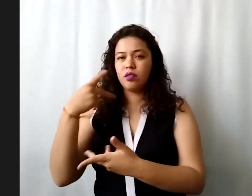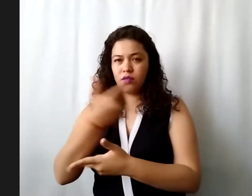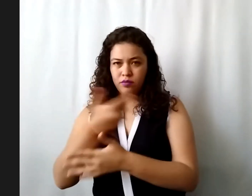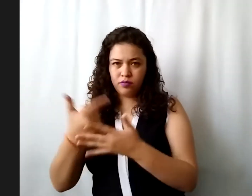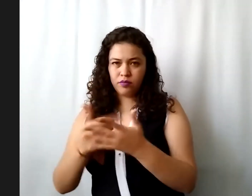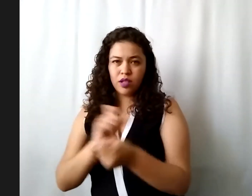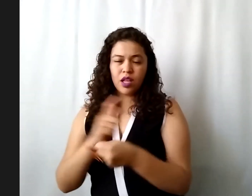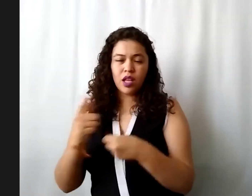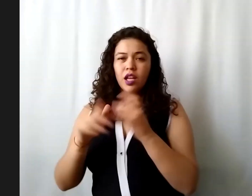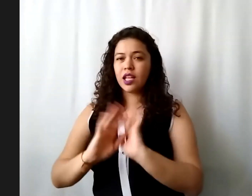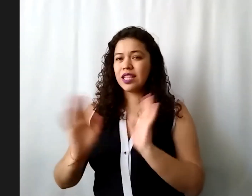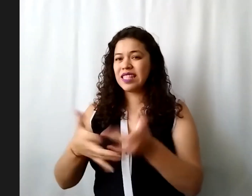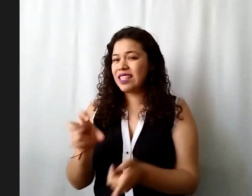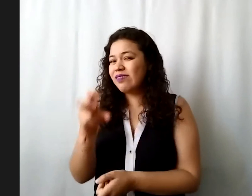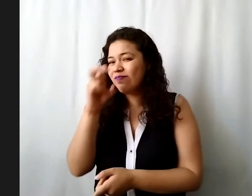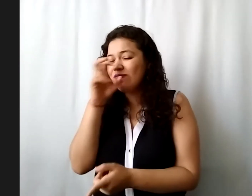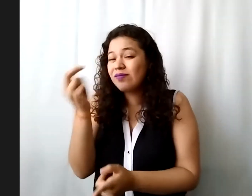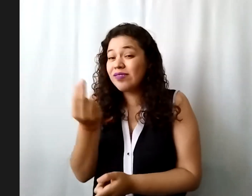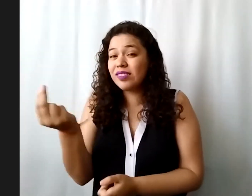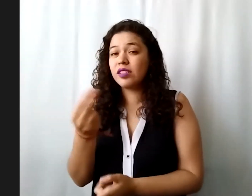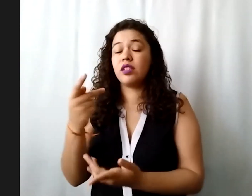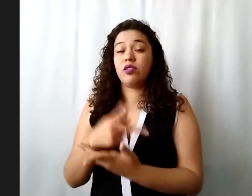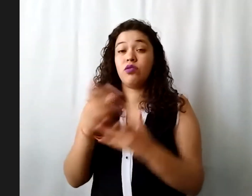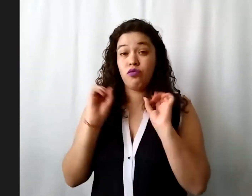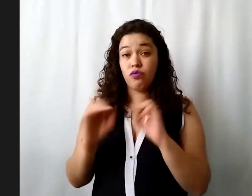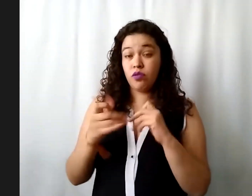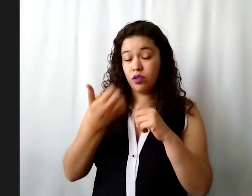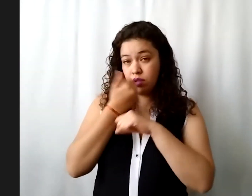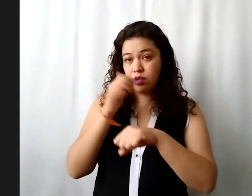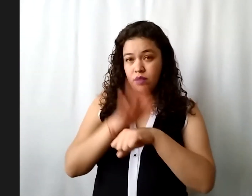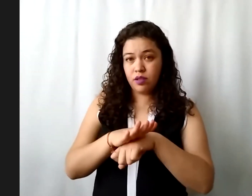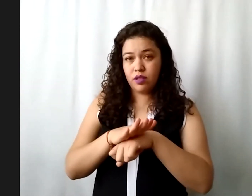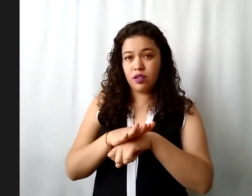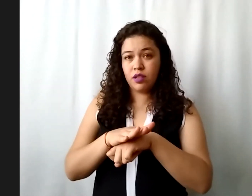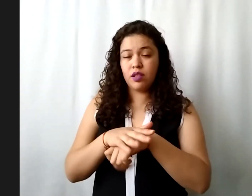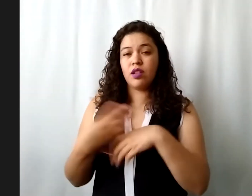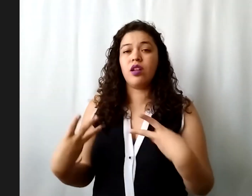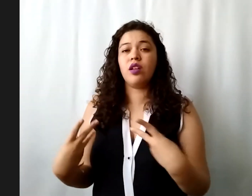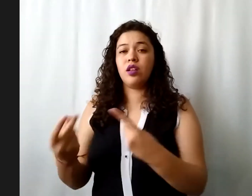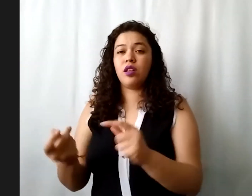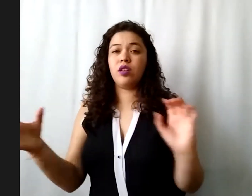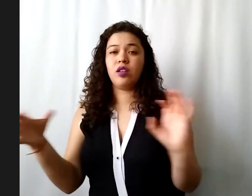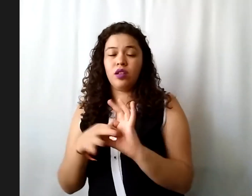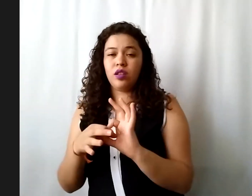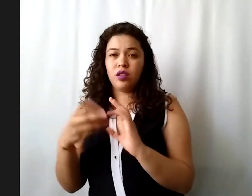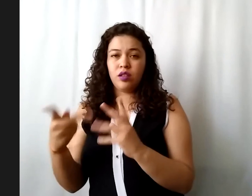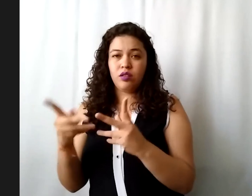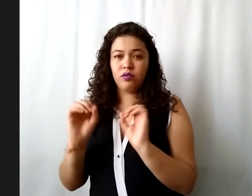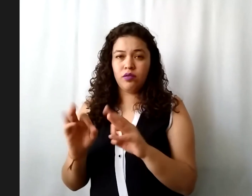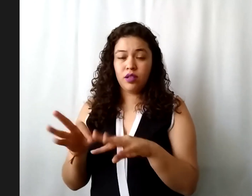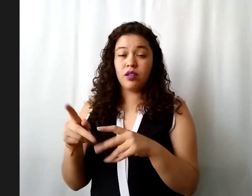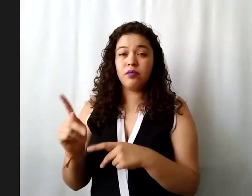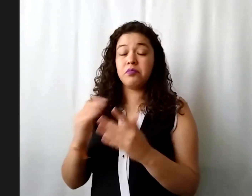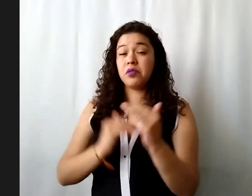que sea estrictamente indispensable si tú tienes una oficina administrativa pues los gastos relacionados con esa oficina pero nunca deben